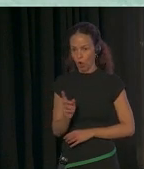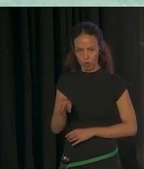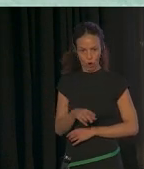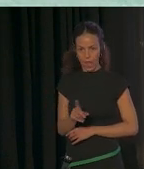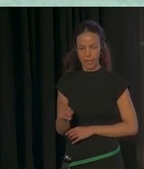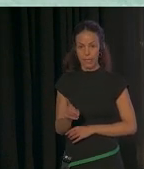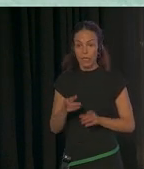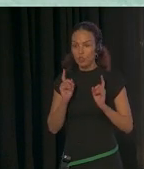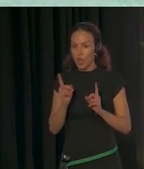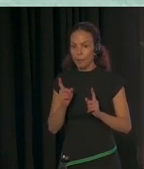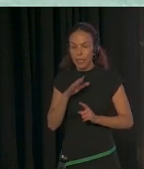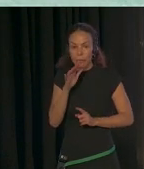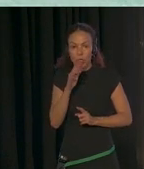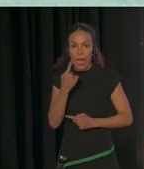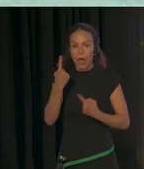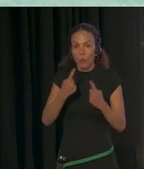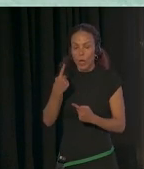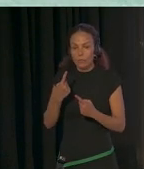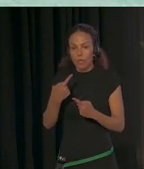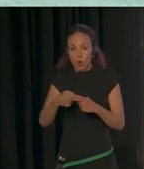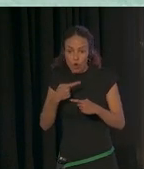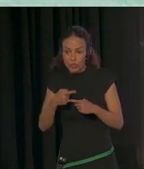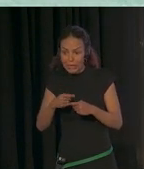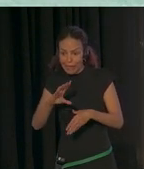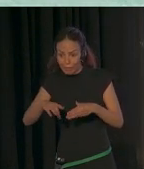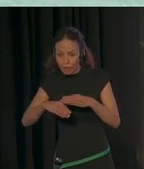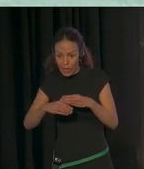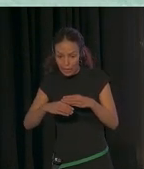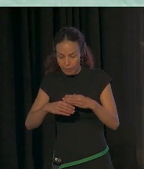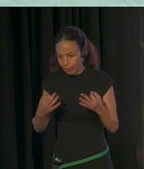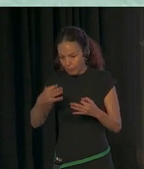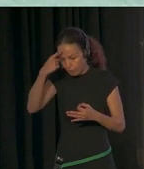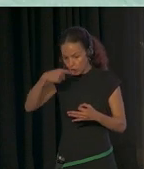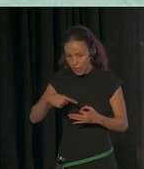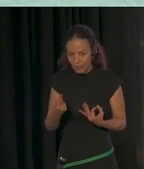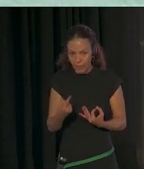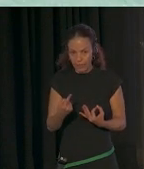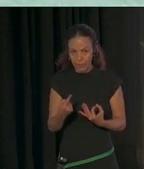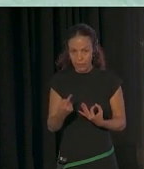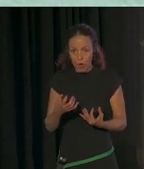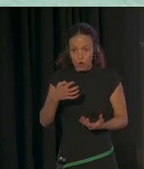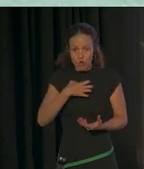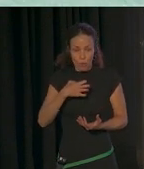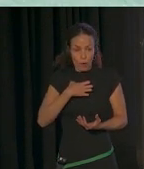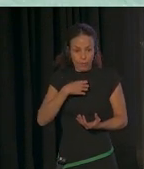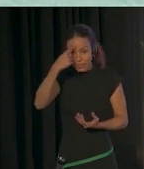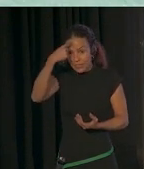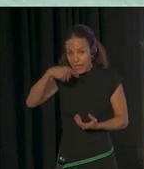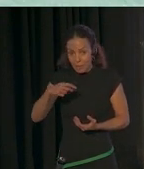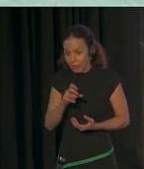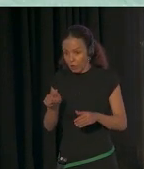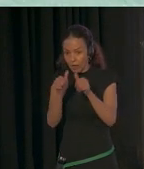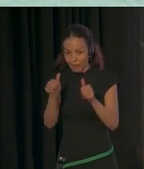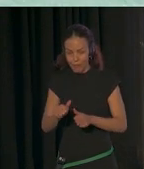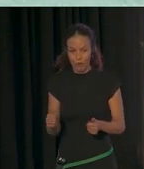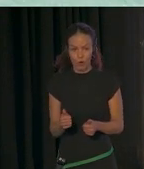simplemente porque hay algunas cosas adicionales que hay que saber, que a lo mejor, bueno, no podrías llegar a conocer de ninguna otra manera, ¿no? Así